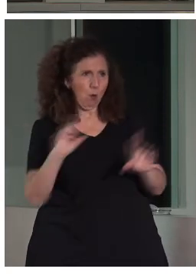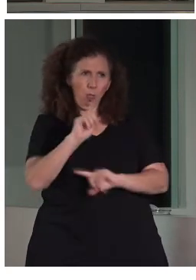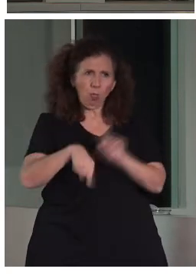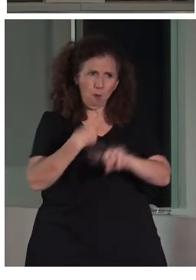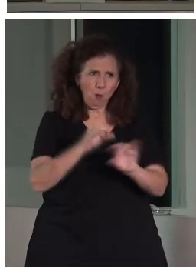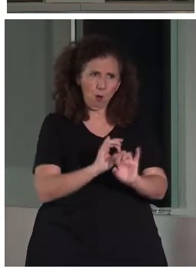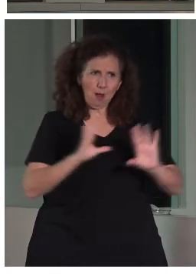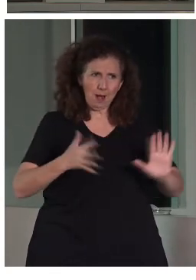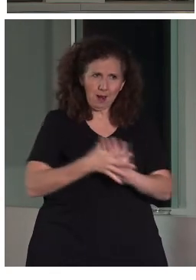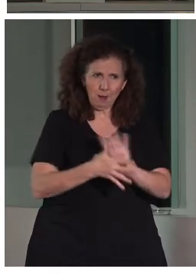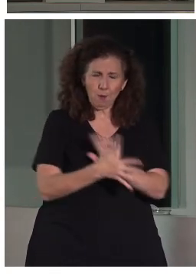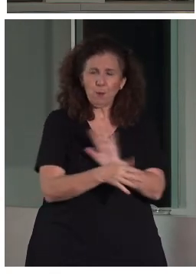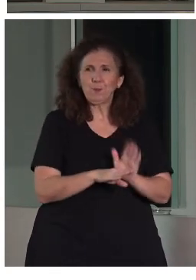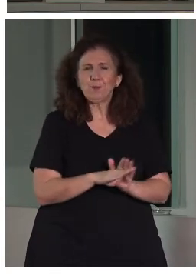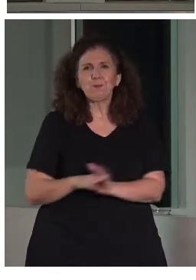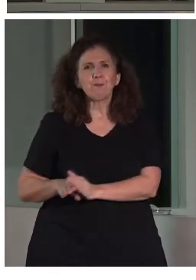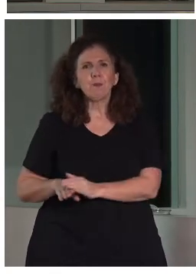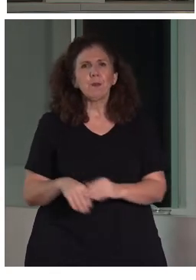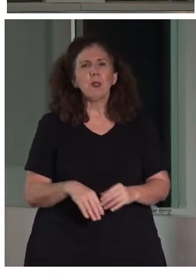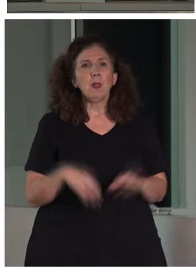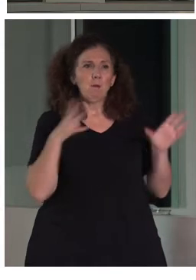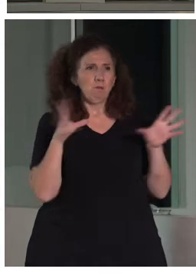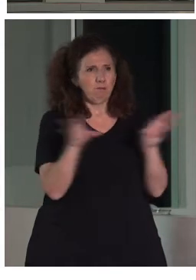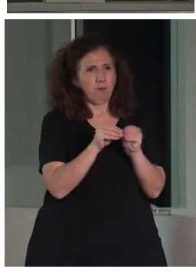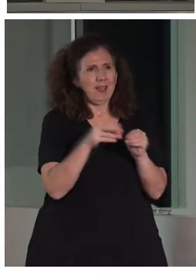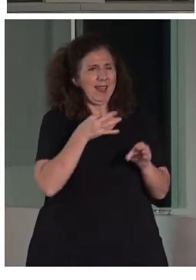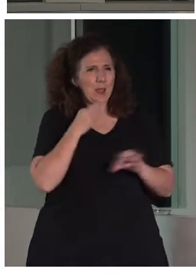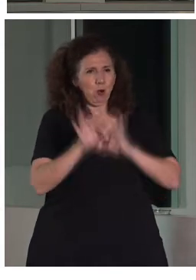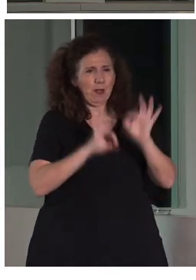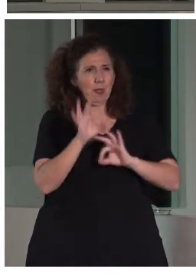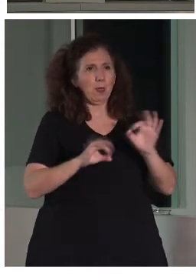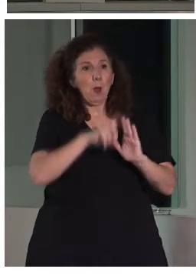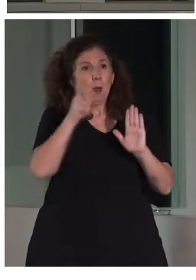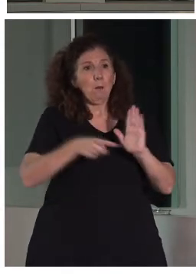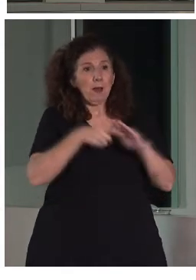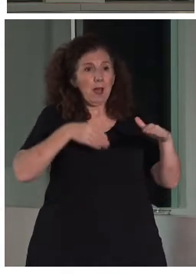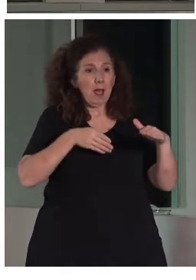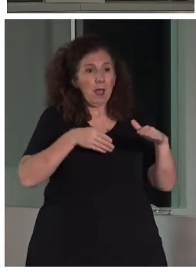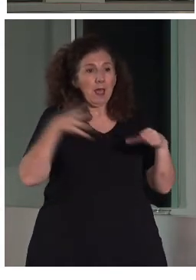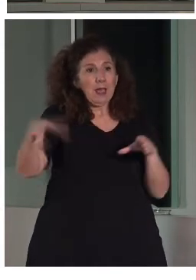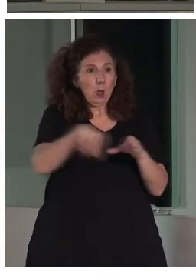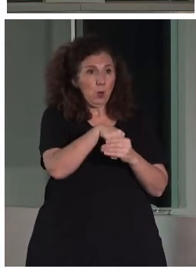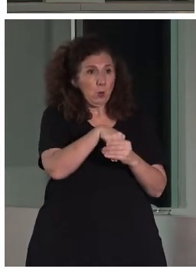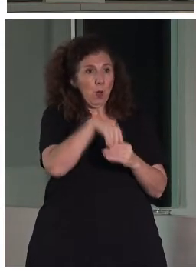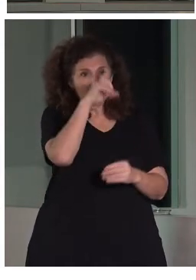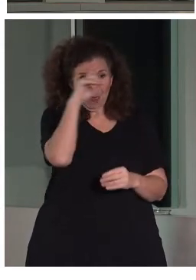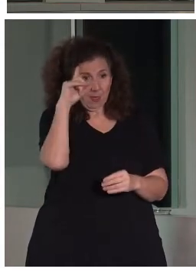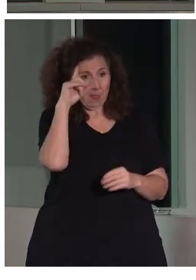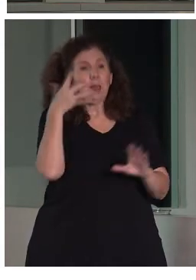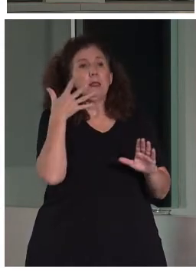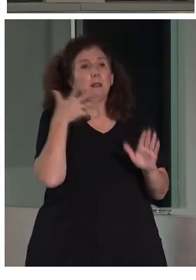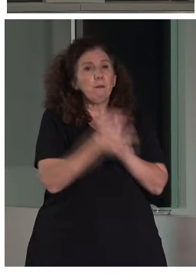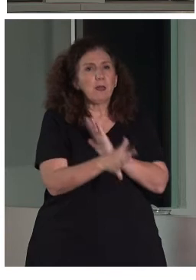Brevemente, presento qué es nuestra organización. Plena Inclusión Madrid pertenece al movimiento asociativo Plena Inclusión. Representamos a las personas con